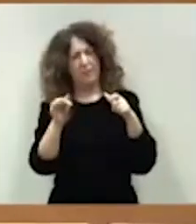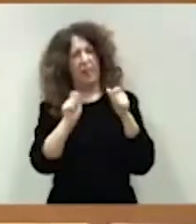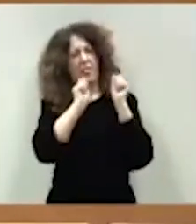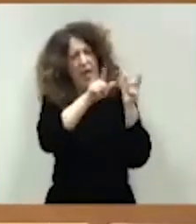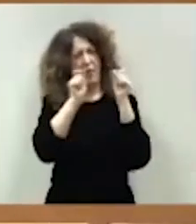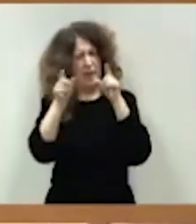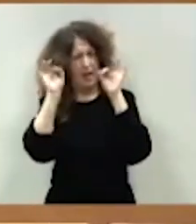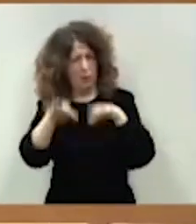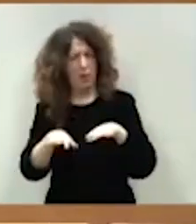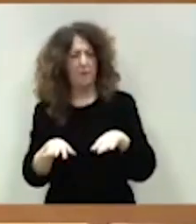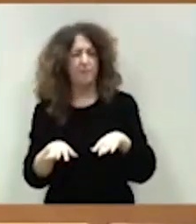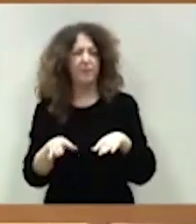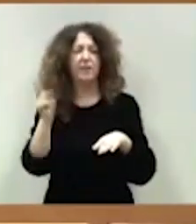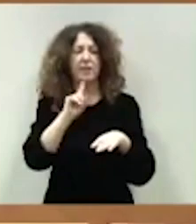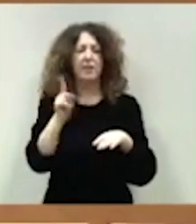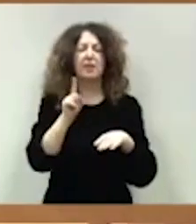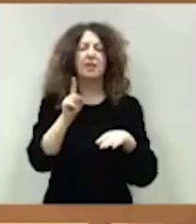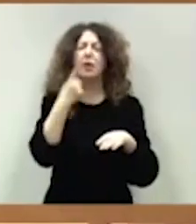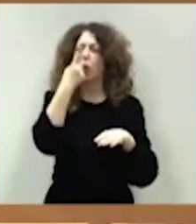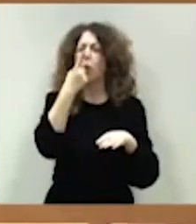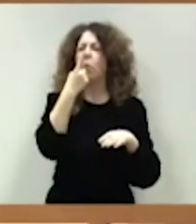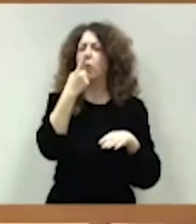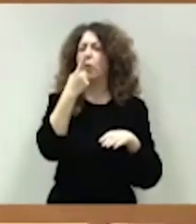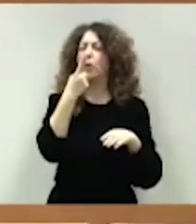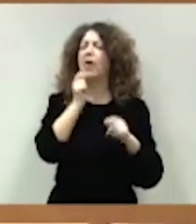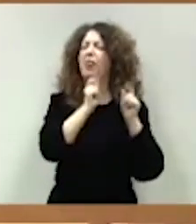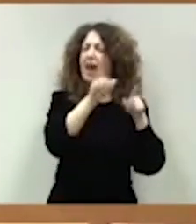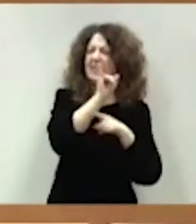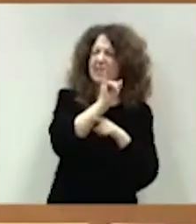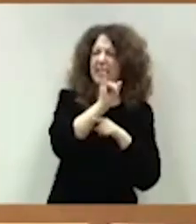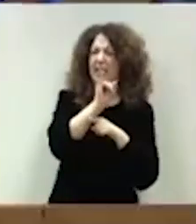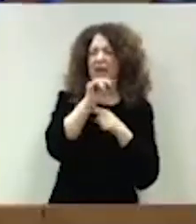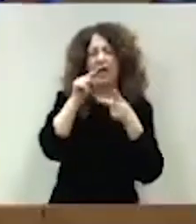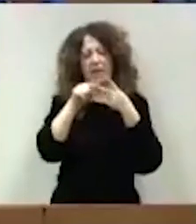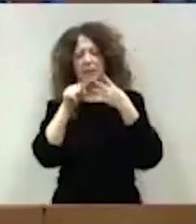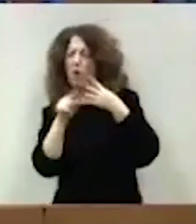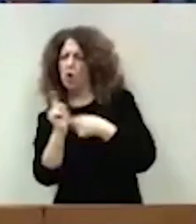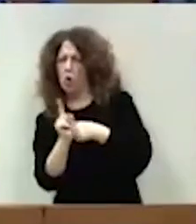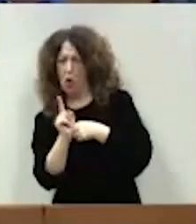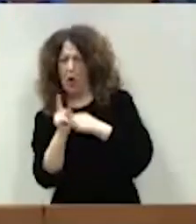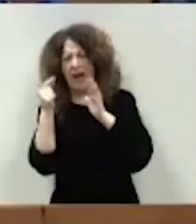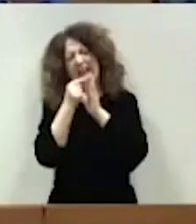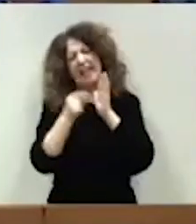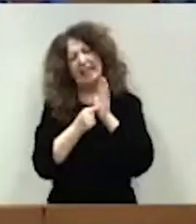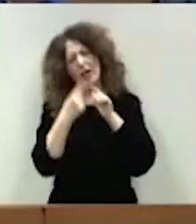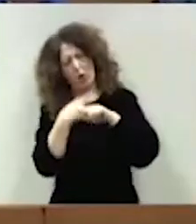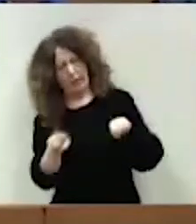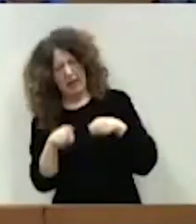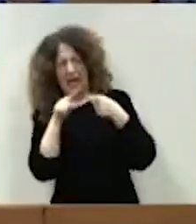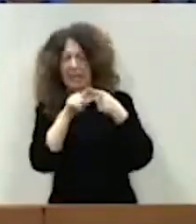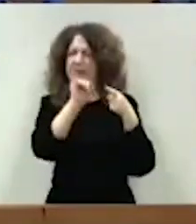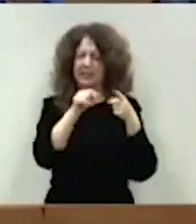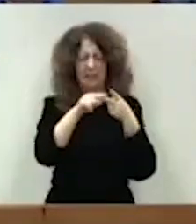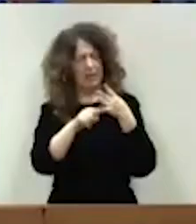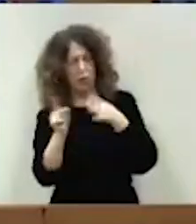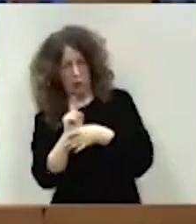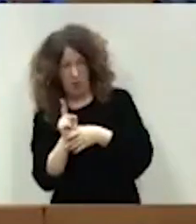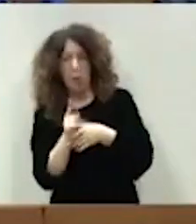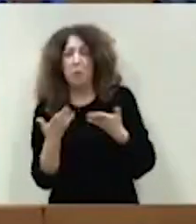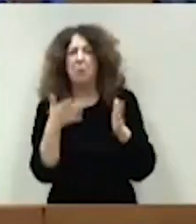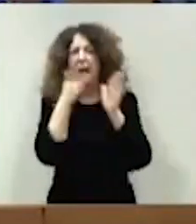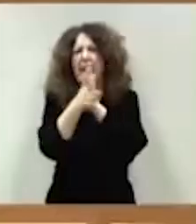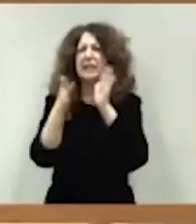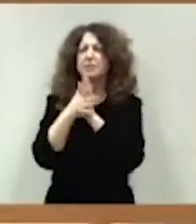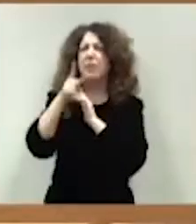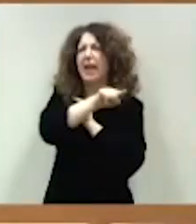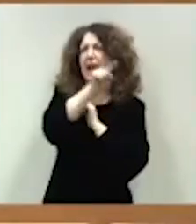aplica a un epígrafe y a los dos epígrafes restantes no se aplica el mismo criterio? ¿Qué les dicen ustedes a los presidentes